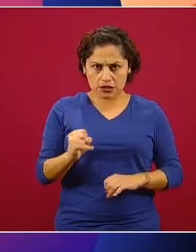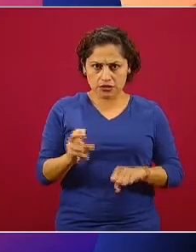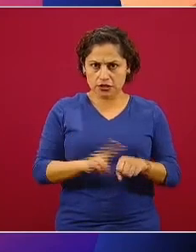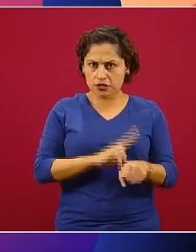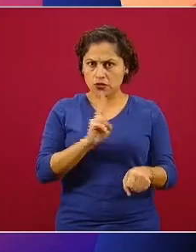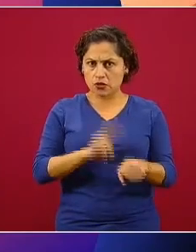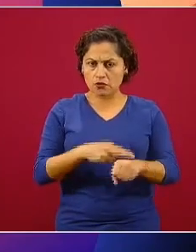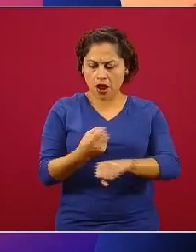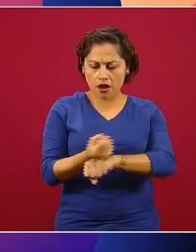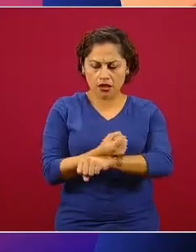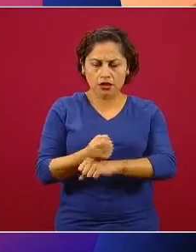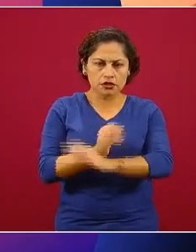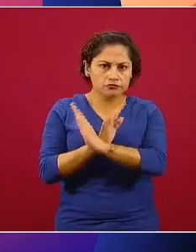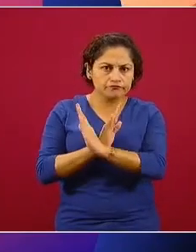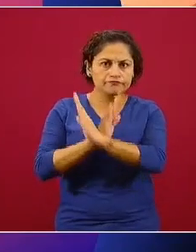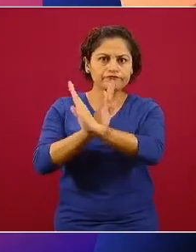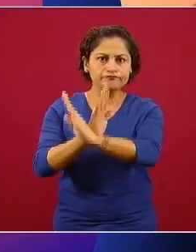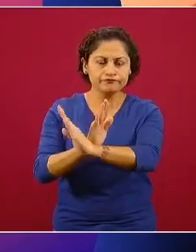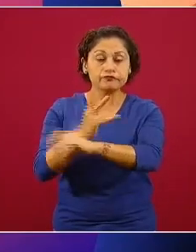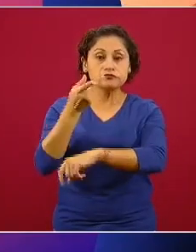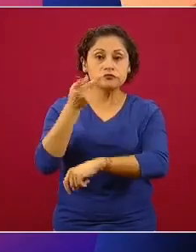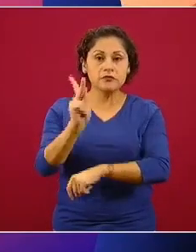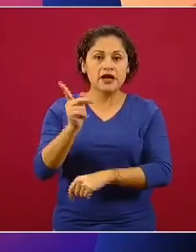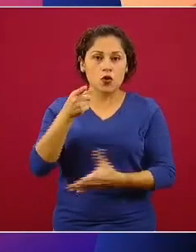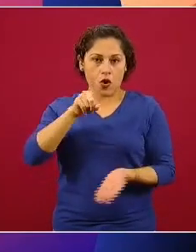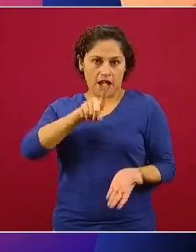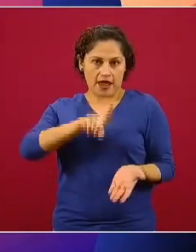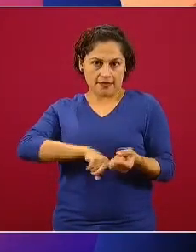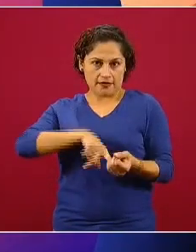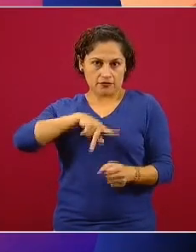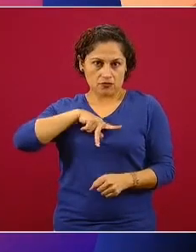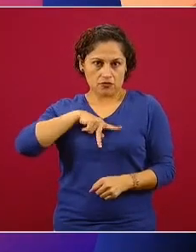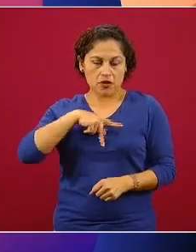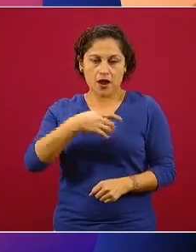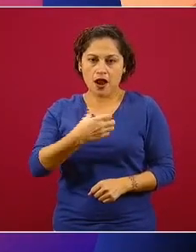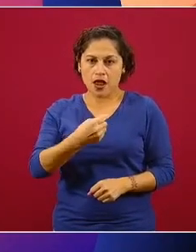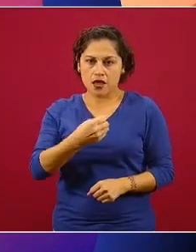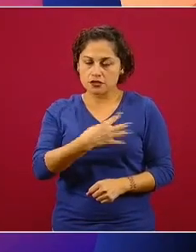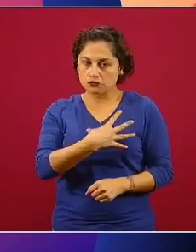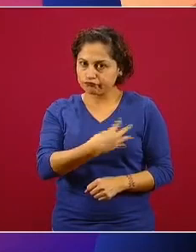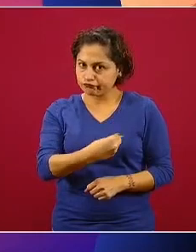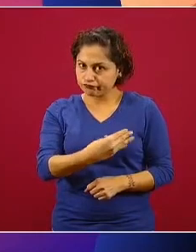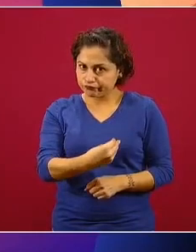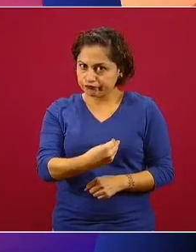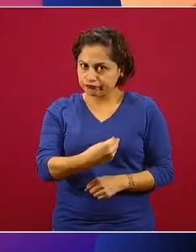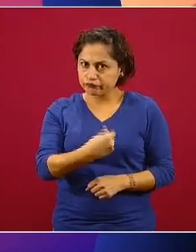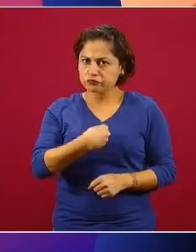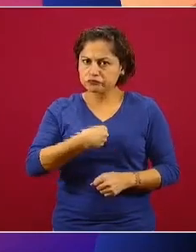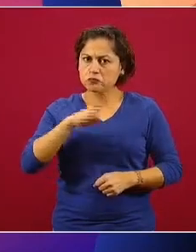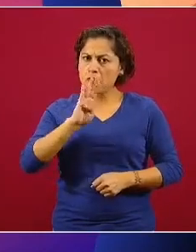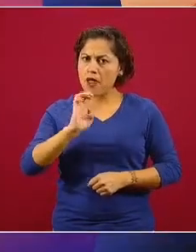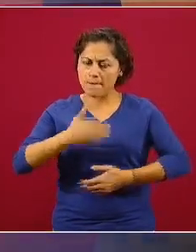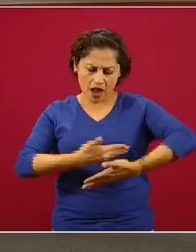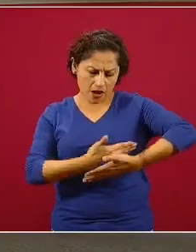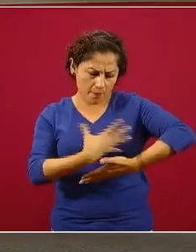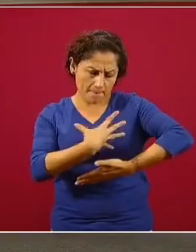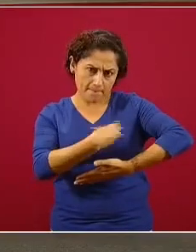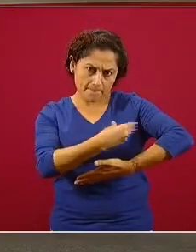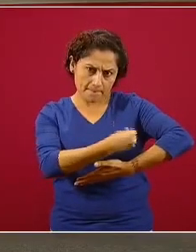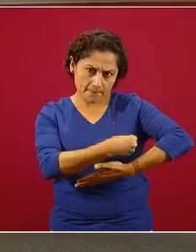presentes en la leche materna, ¿cierto? Y de ser así, ¿el sistema inmune de mi bebé se vería beneficiado?